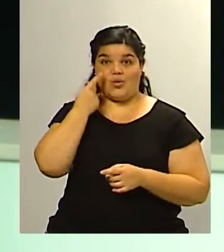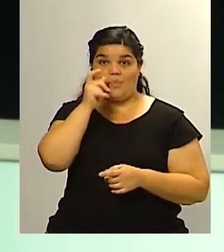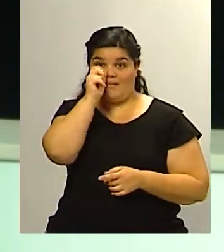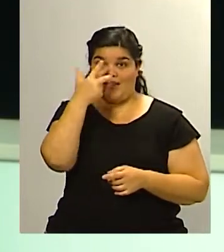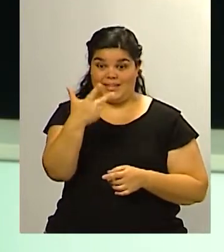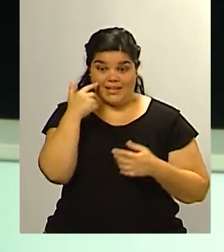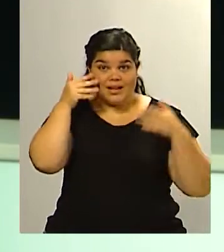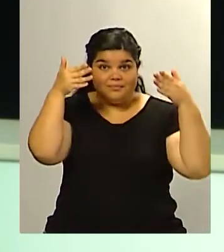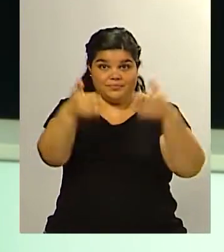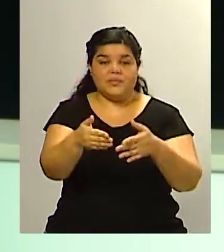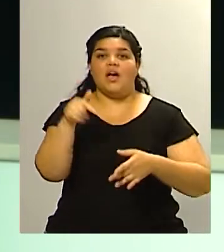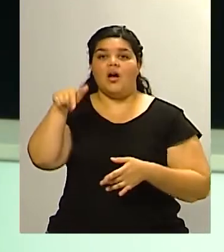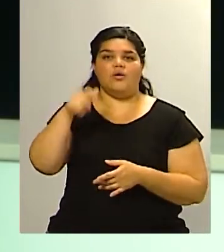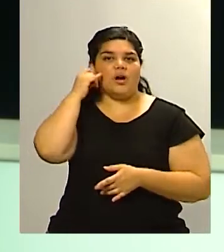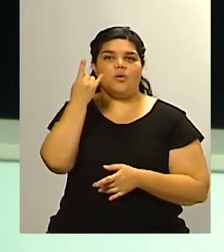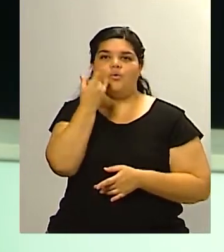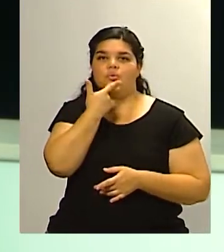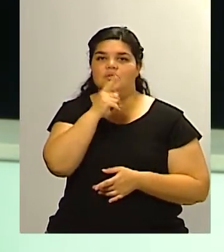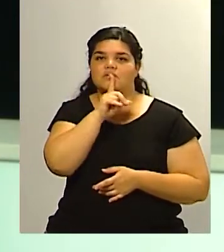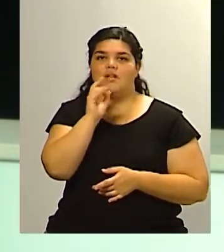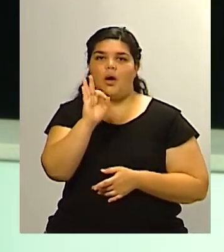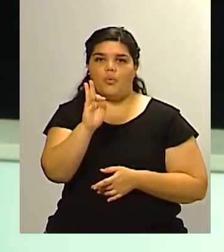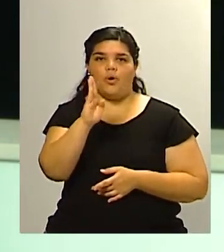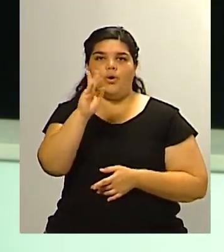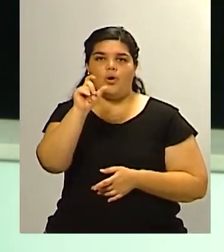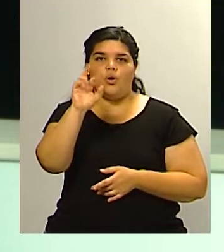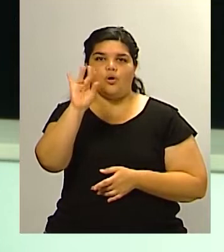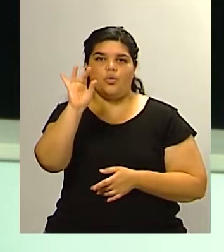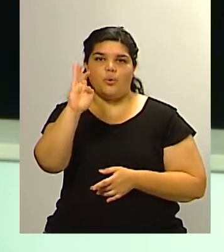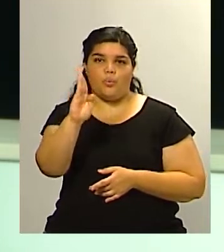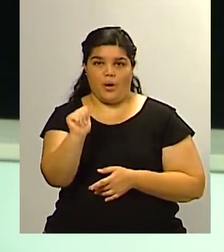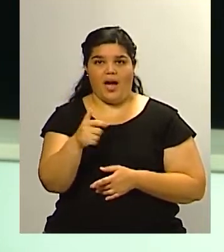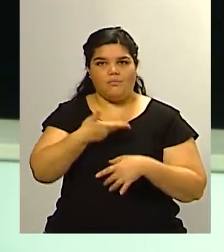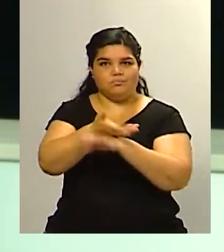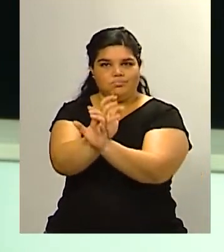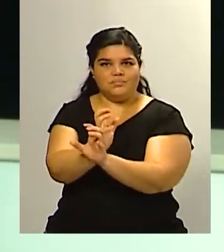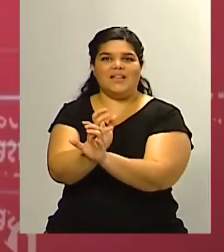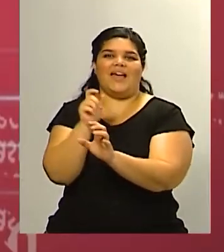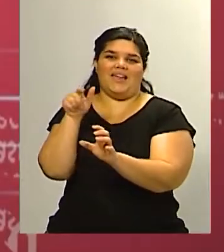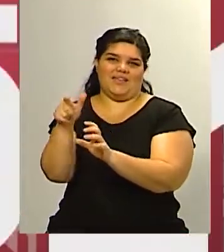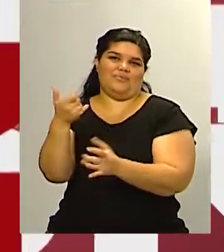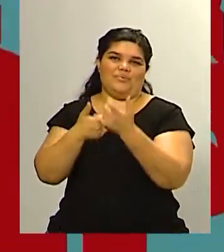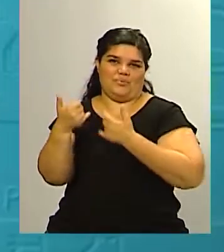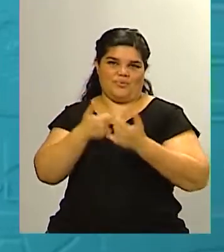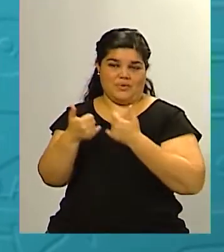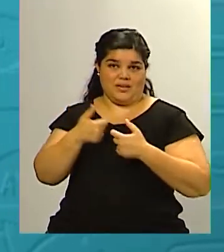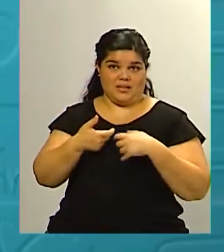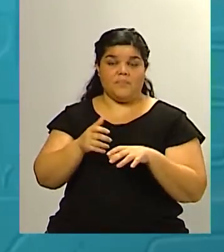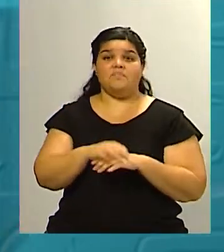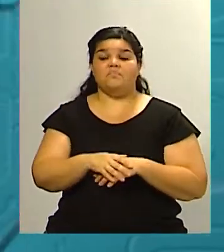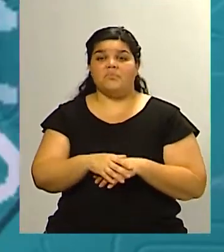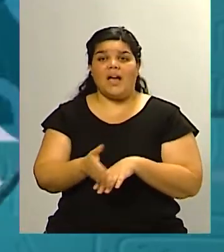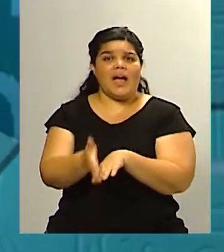es integrante de la consultora Suban Córdoba quien lo tenemos ahí a través de videollamada Gustavo bueno, habíamos hablado un poco de